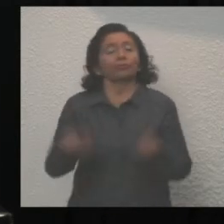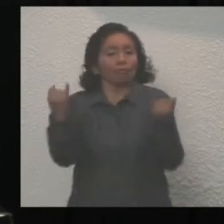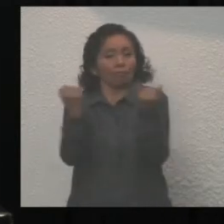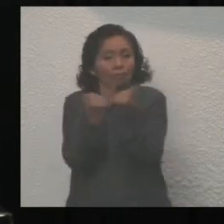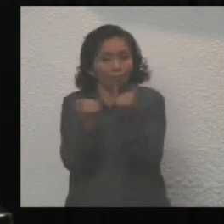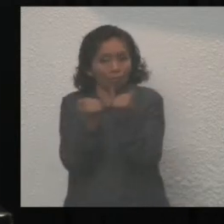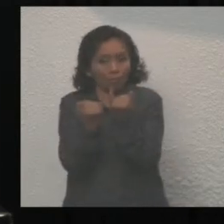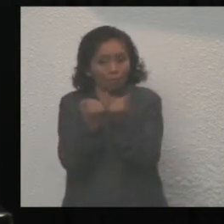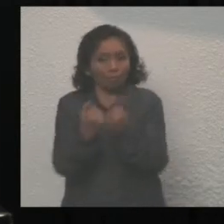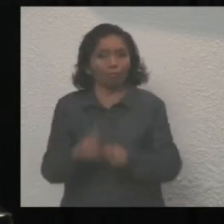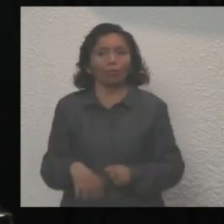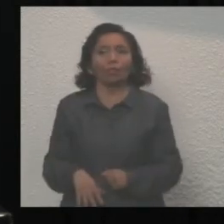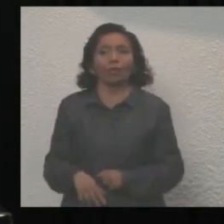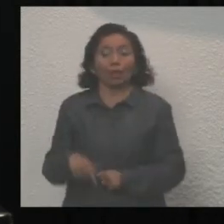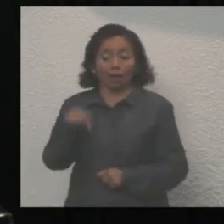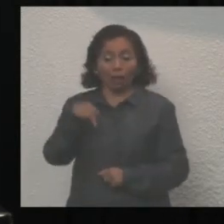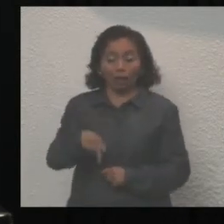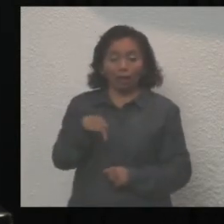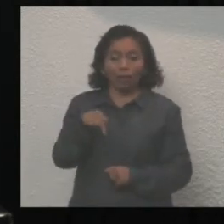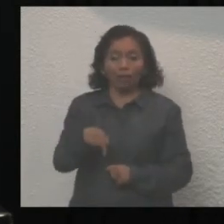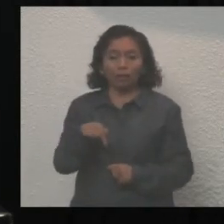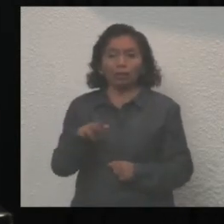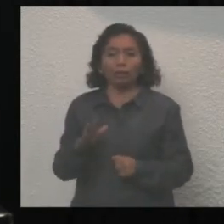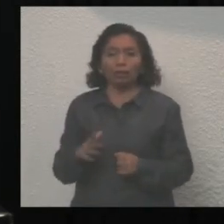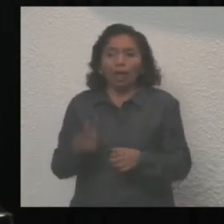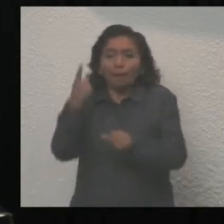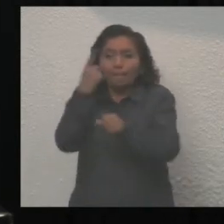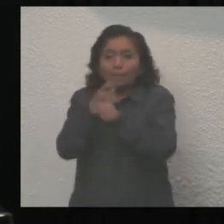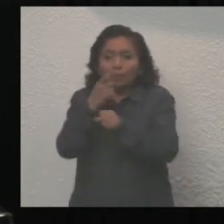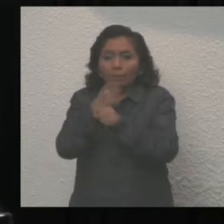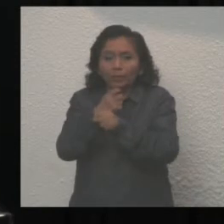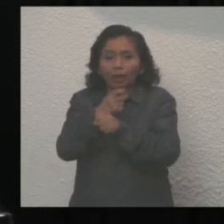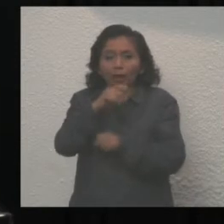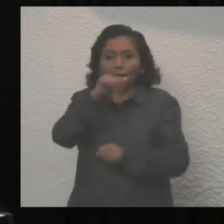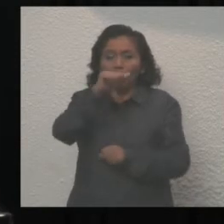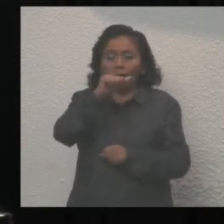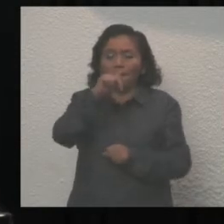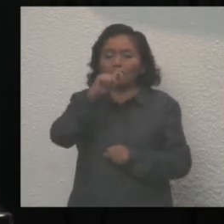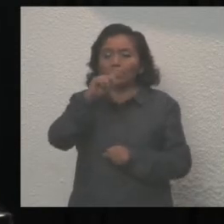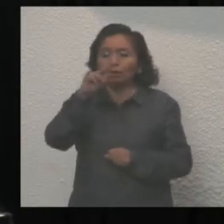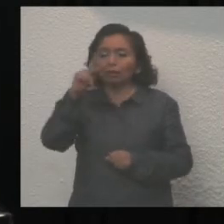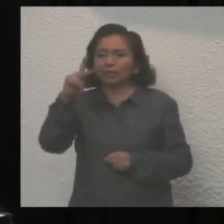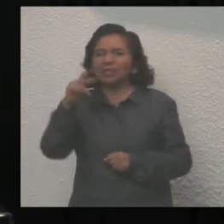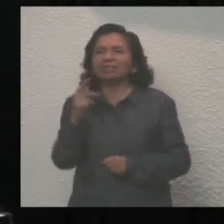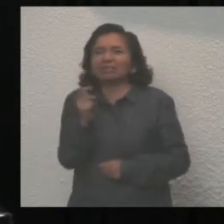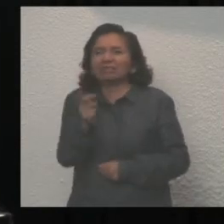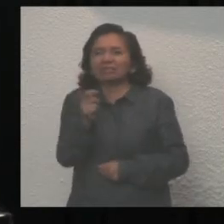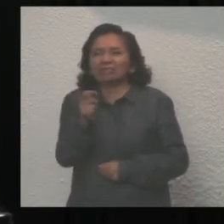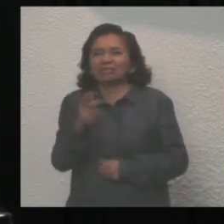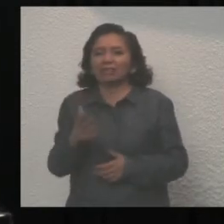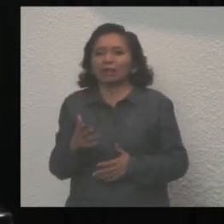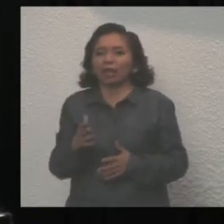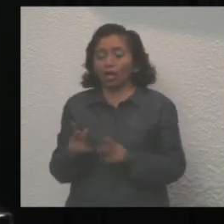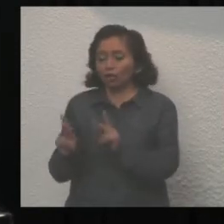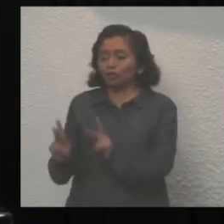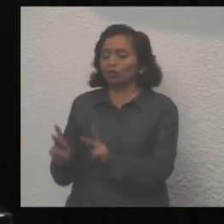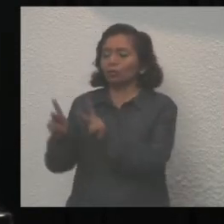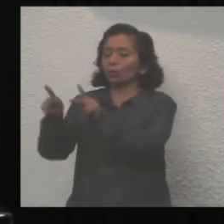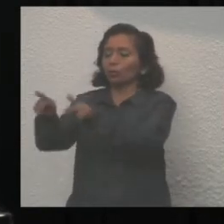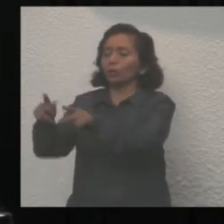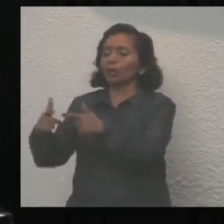desde este mismo poder, aprobamos la primera APP, que es el Puente de la Laguna Nichupté.